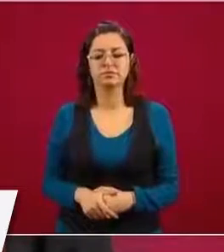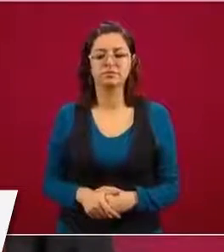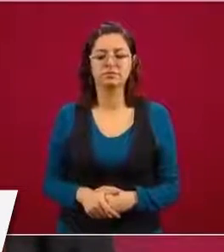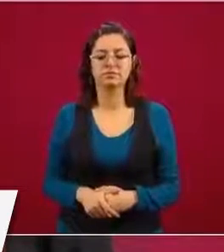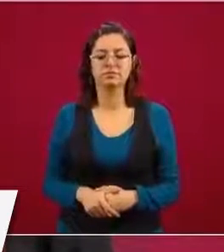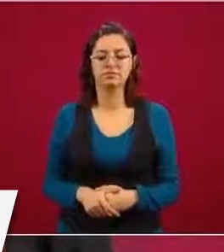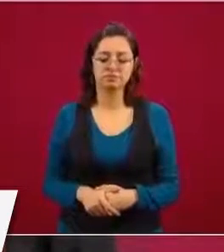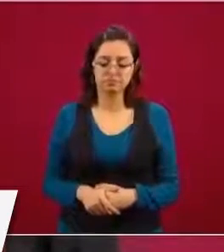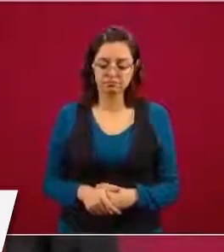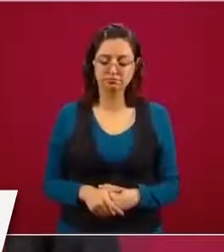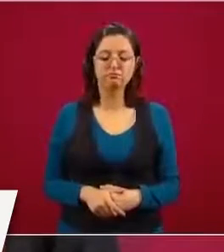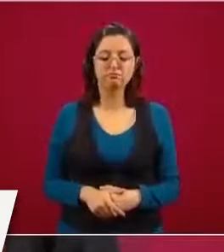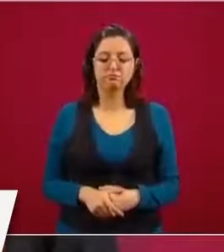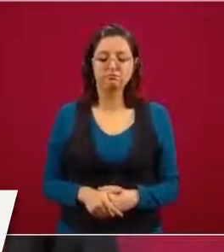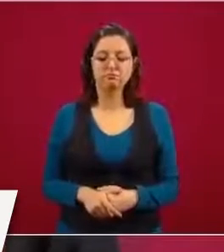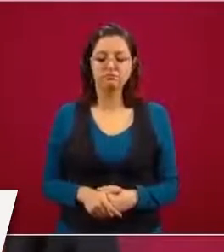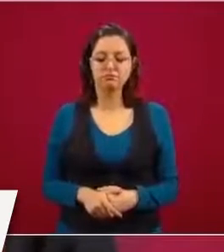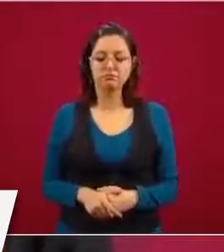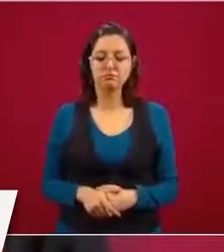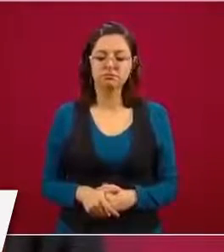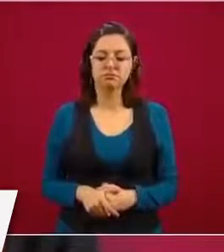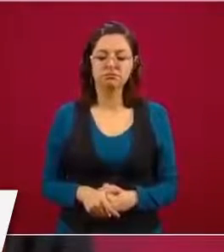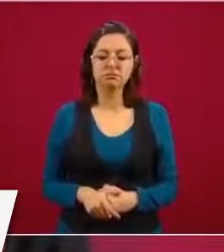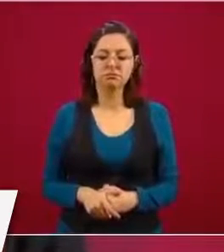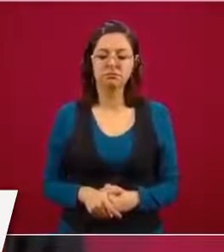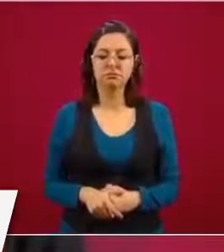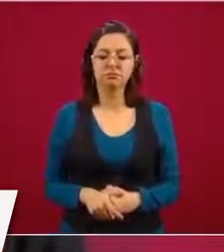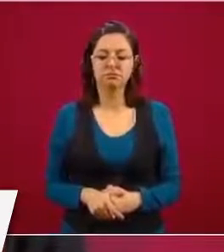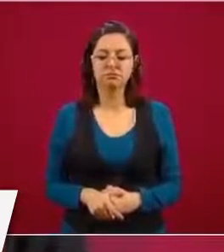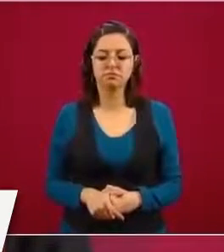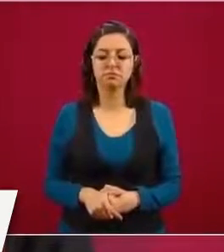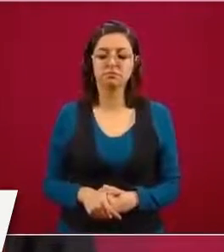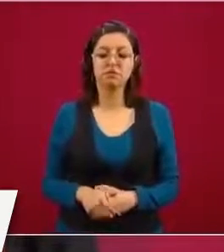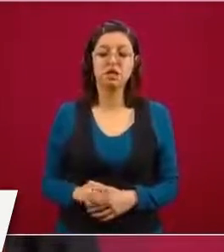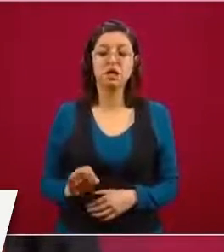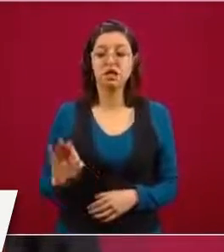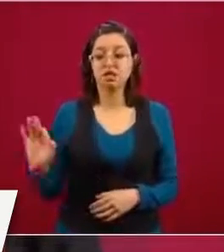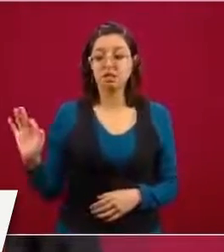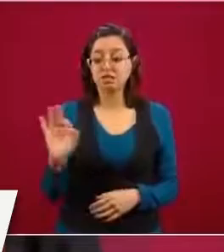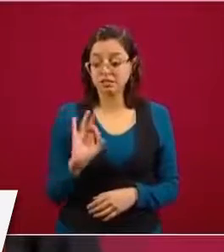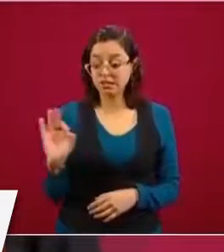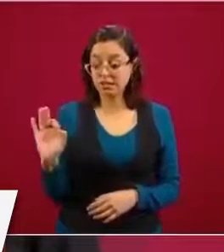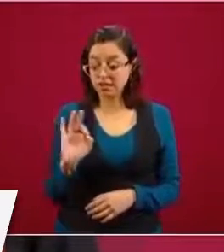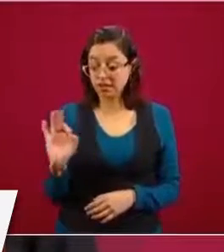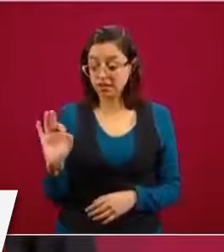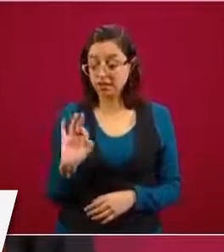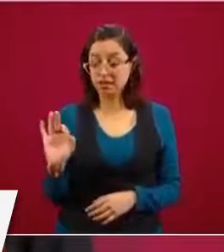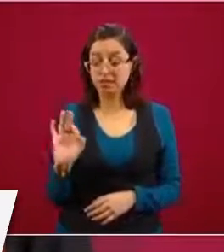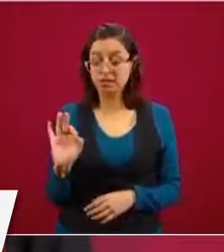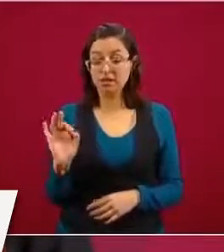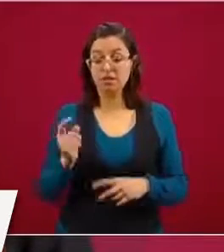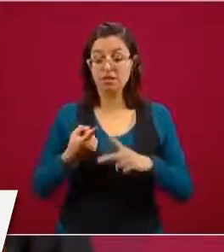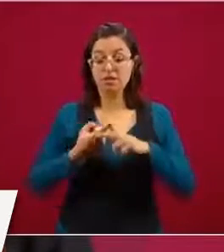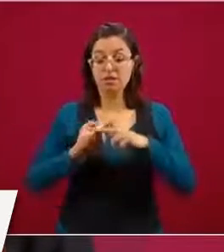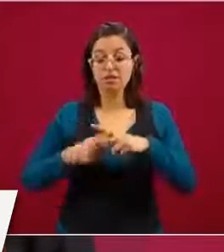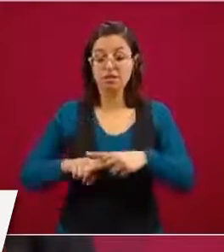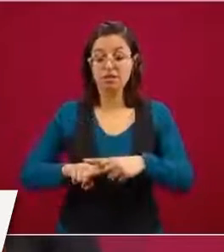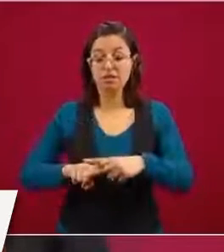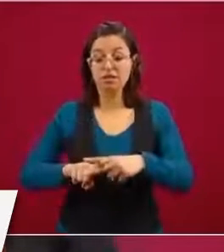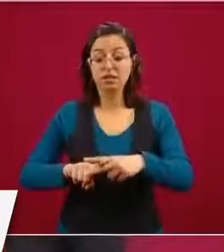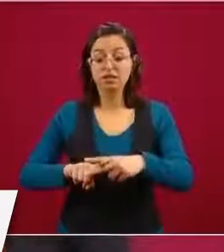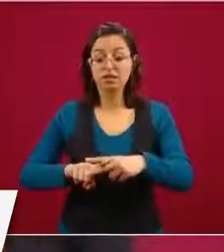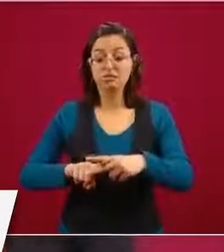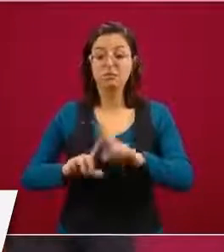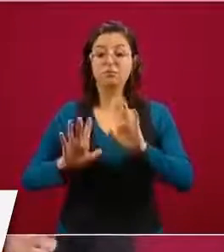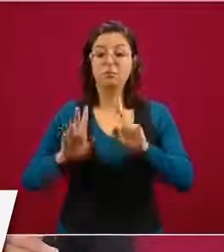desde luego es muy probable que comencemos primero en